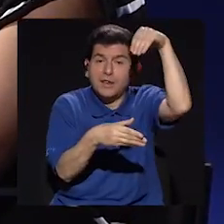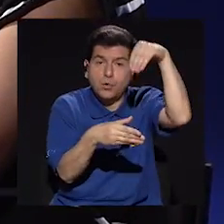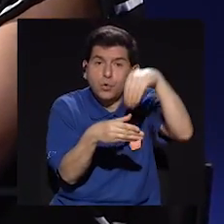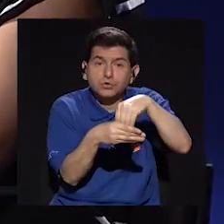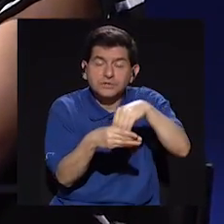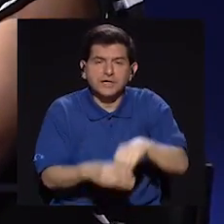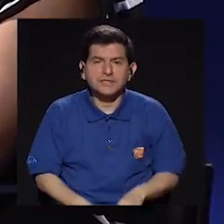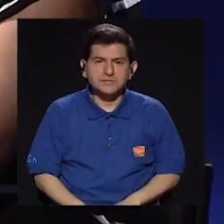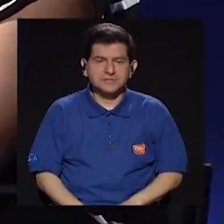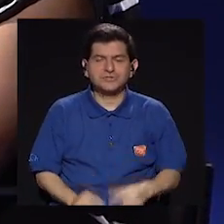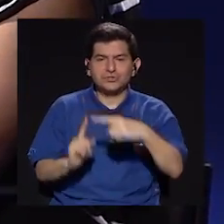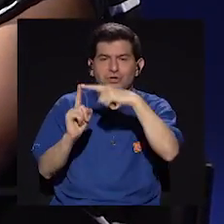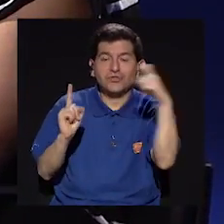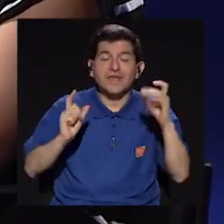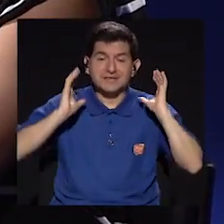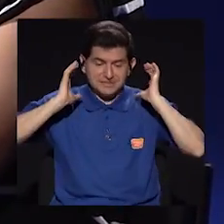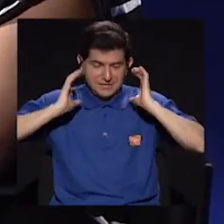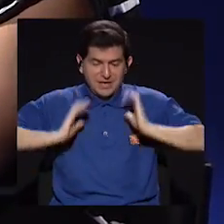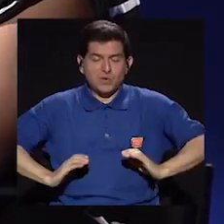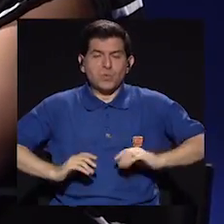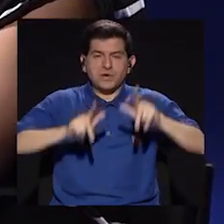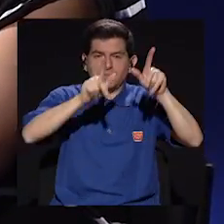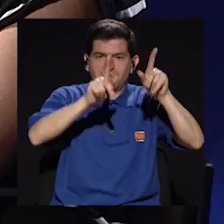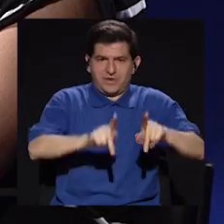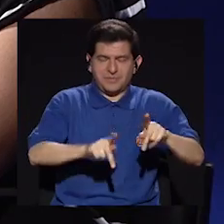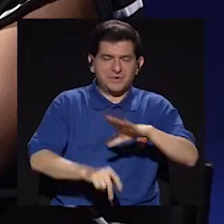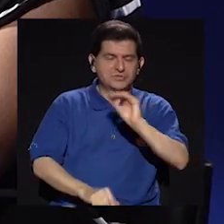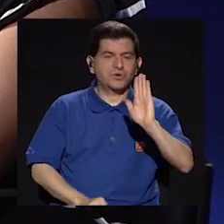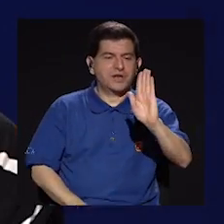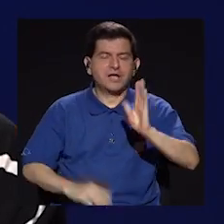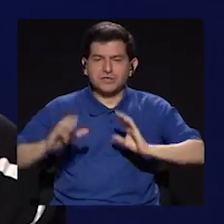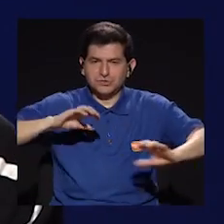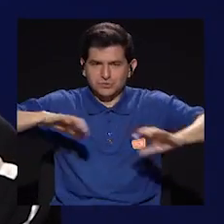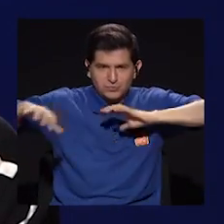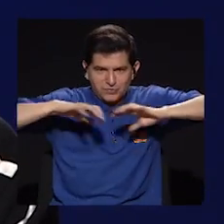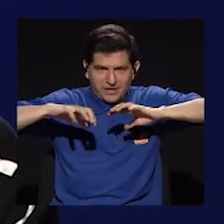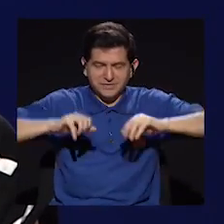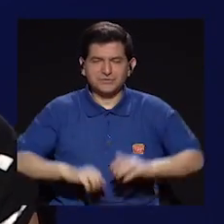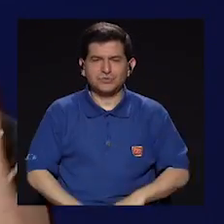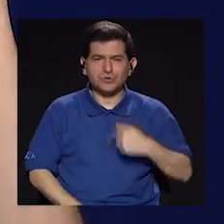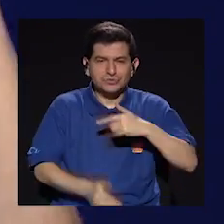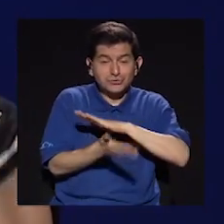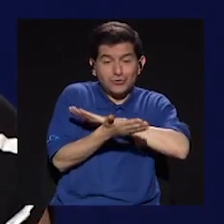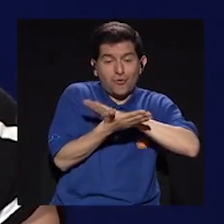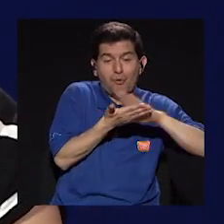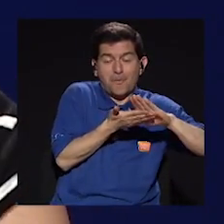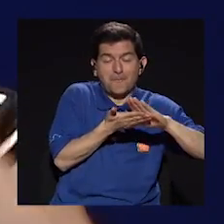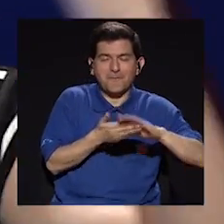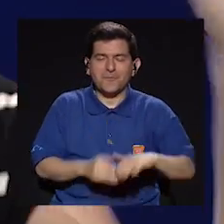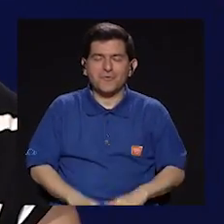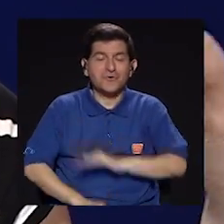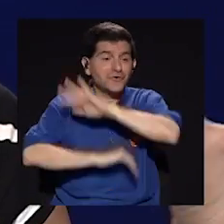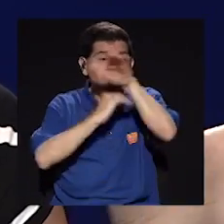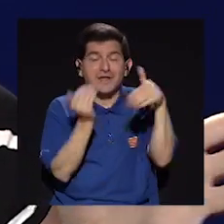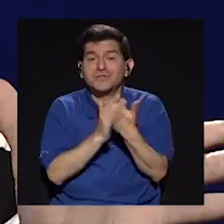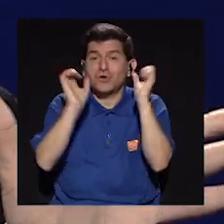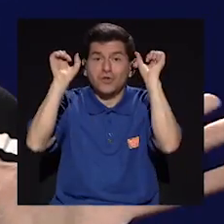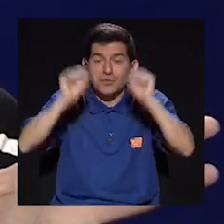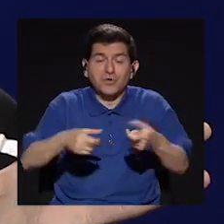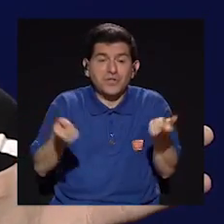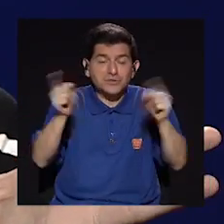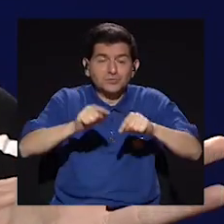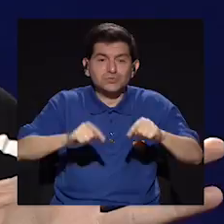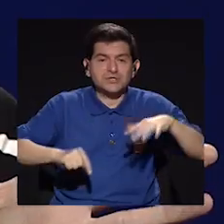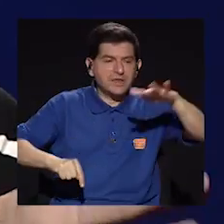contexto se leyera a partir de la corporalidad del personaje y sus reacciones. Entonces, borré casi que todo lo que podía